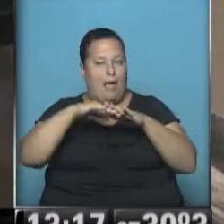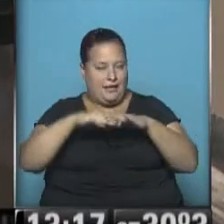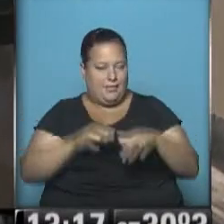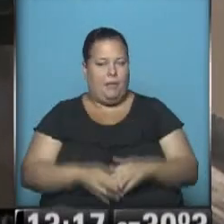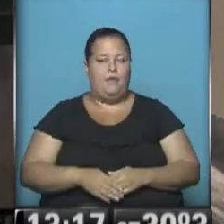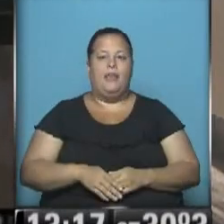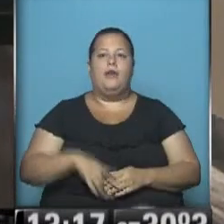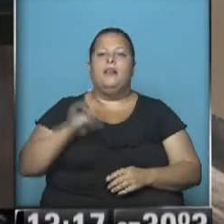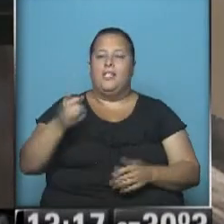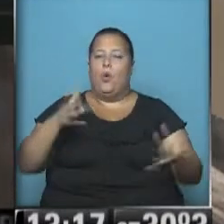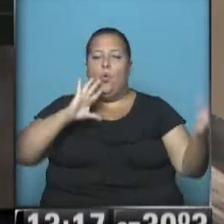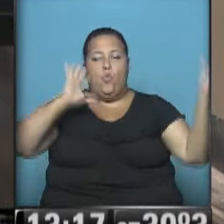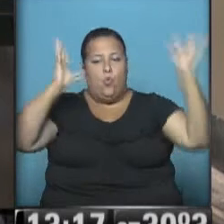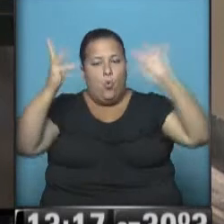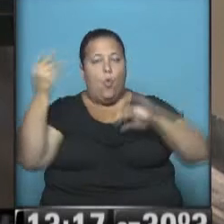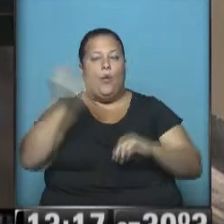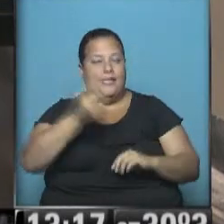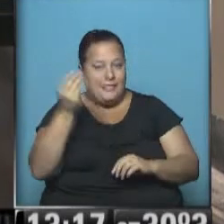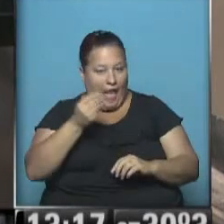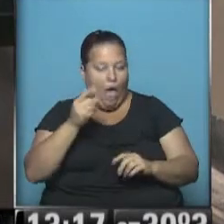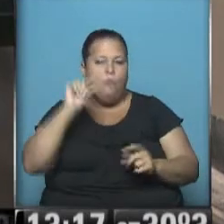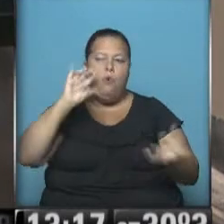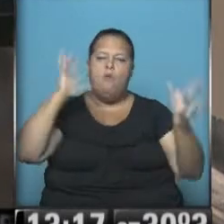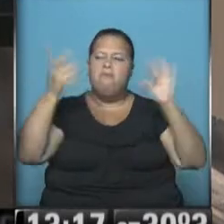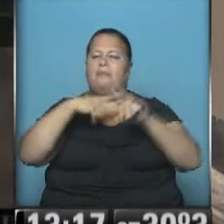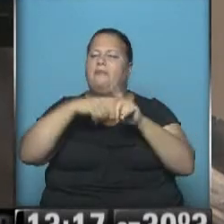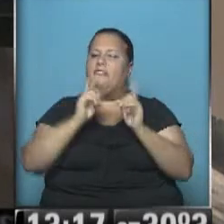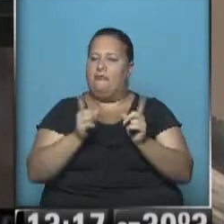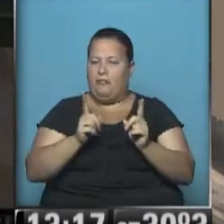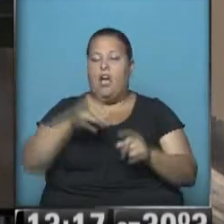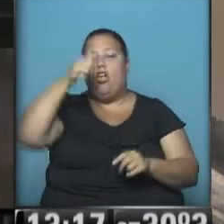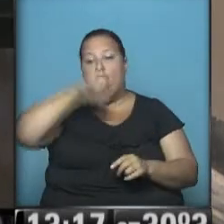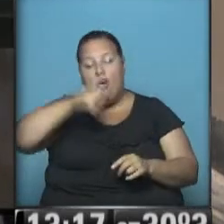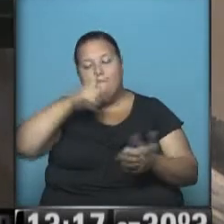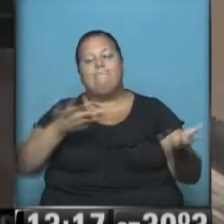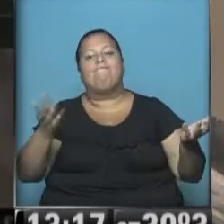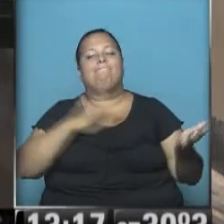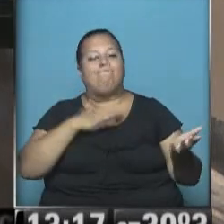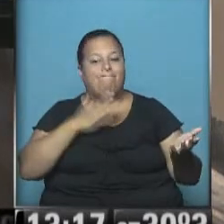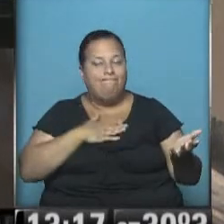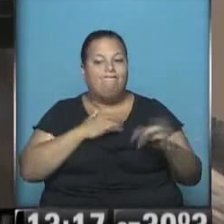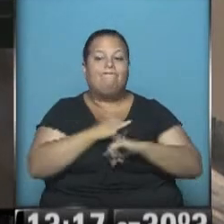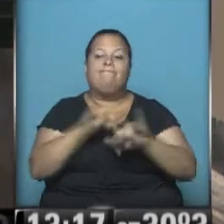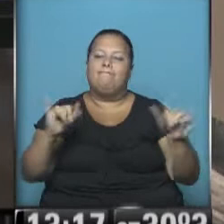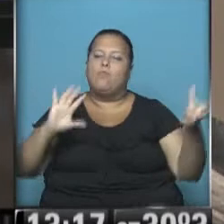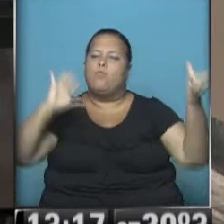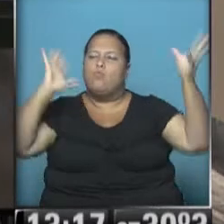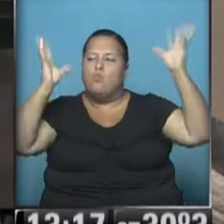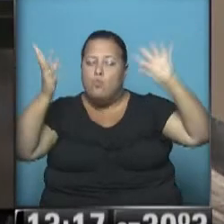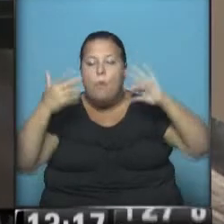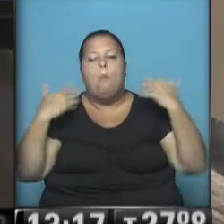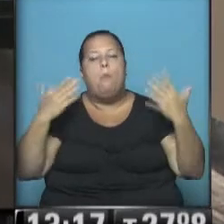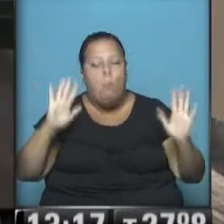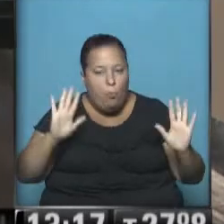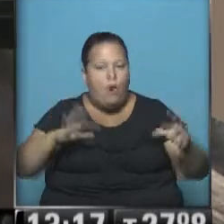máxima. Aumenta la nubosidad a partir del sábado con poco cambio de las temperaturas y el domingo, lamentablemente, aparece mucha nubosidad y no hay que